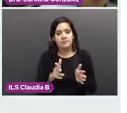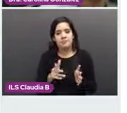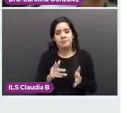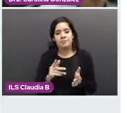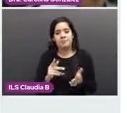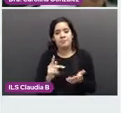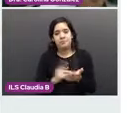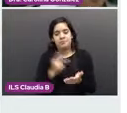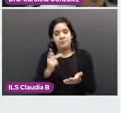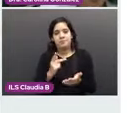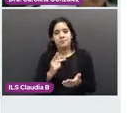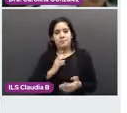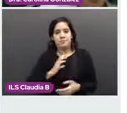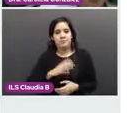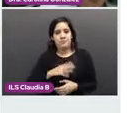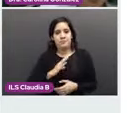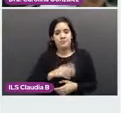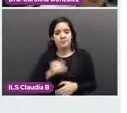Siguiente.